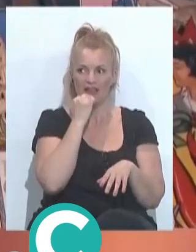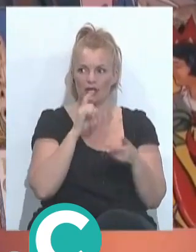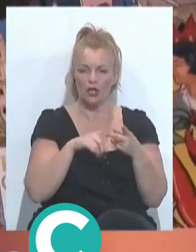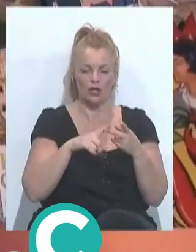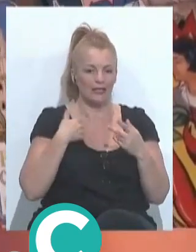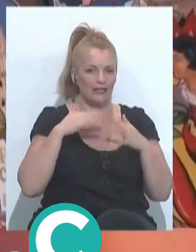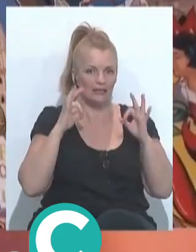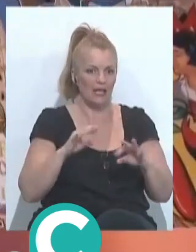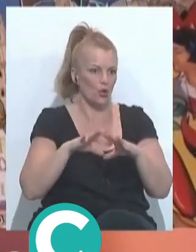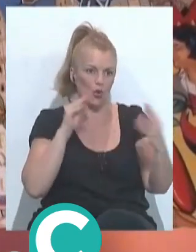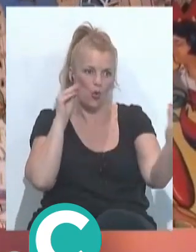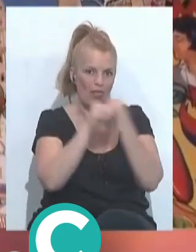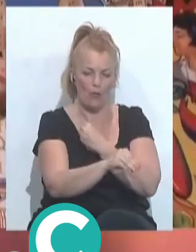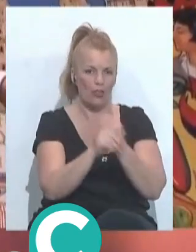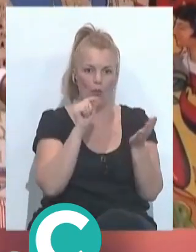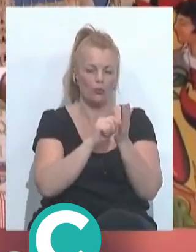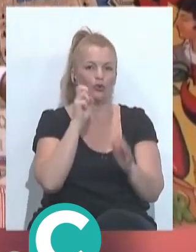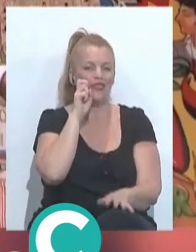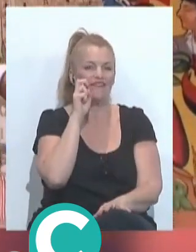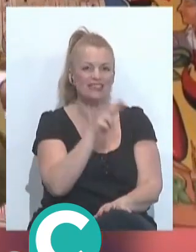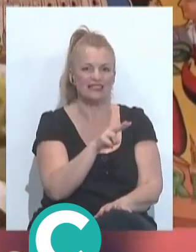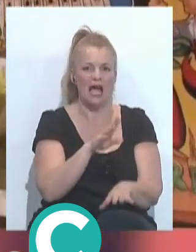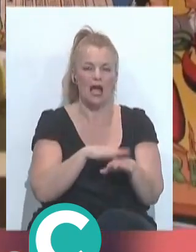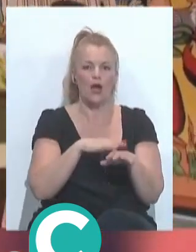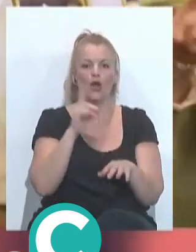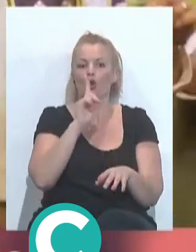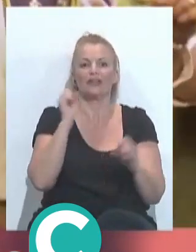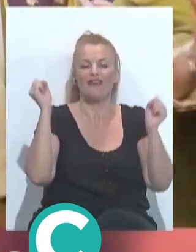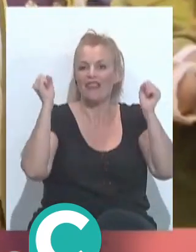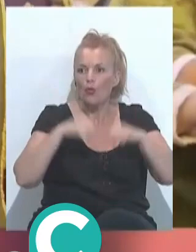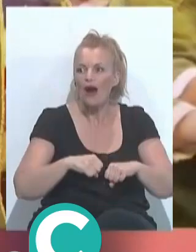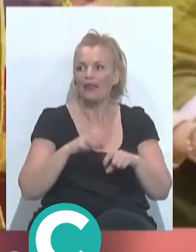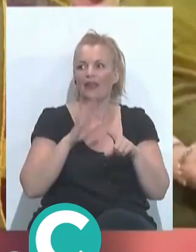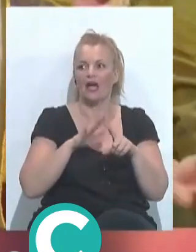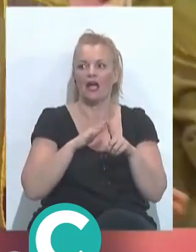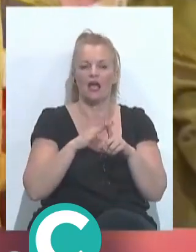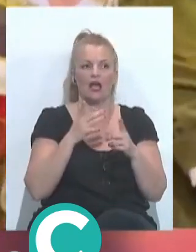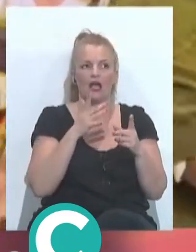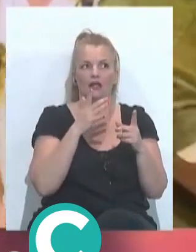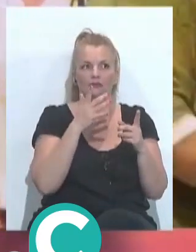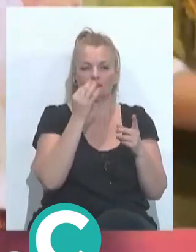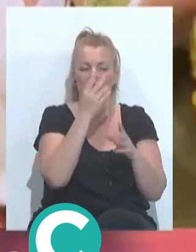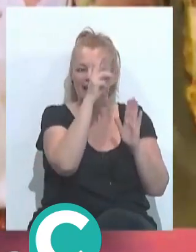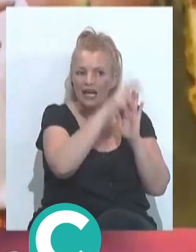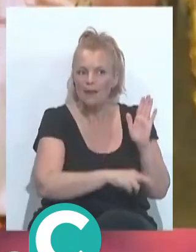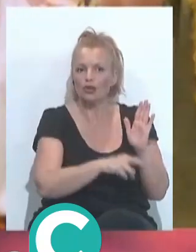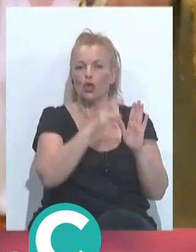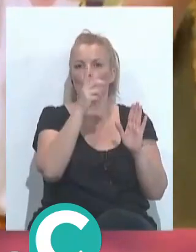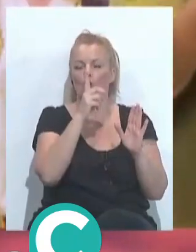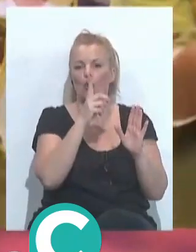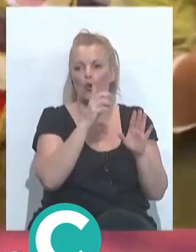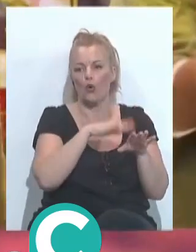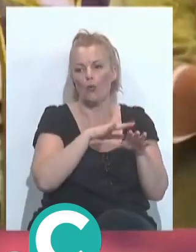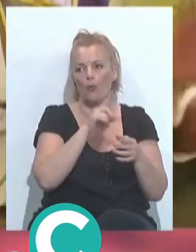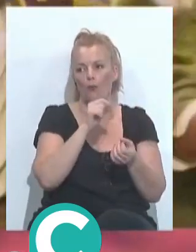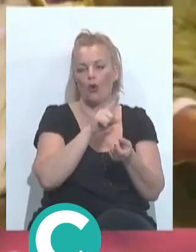completamente en desacuerdo bajo su punto de vista bajo el punto de vista de David no estaba de acuerdo con ciertas circunstancias del carnaval del reglamento y ha ido un